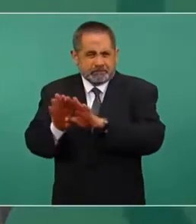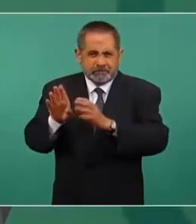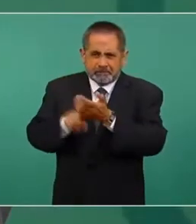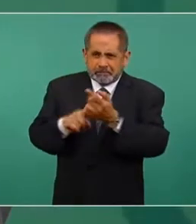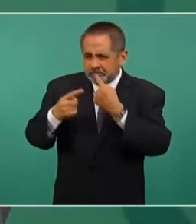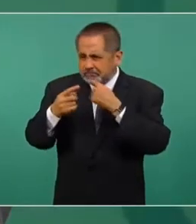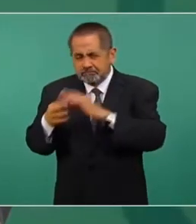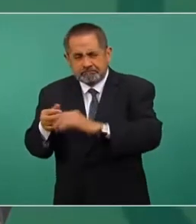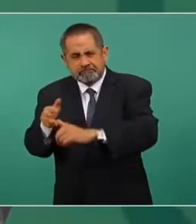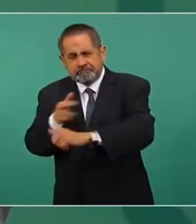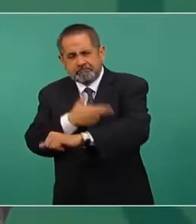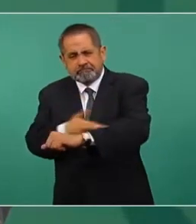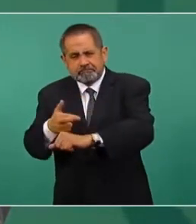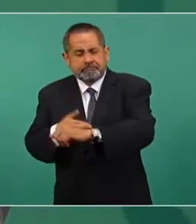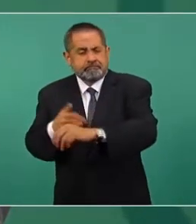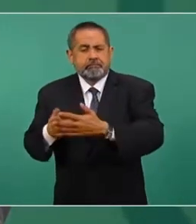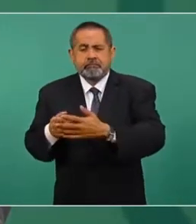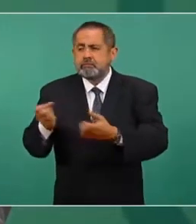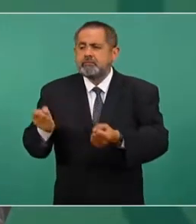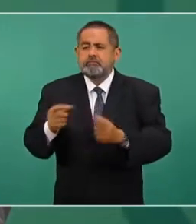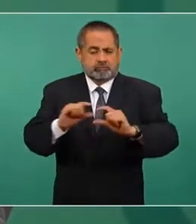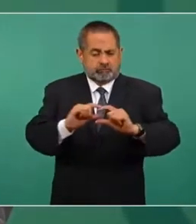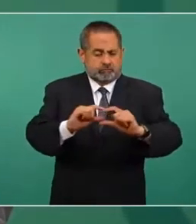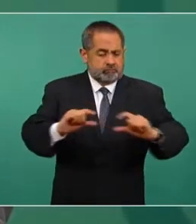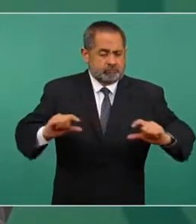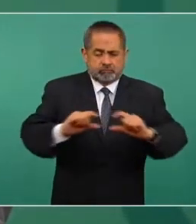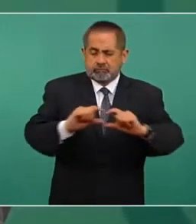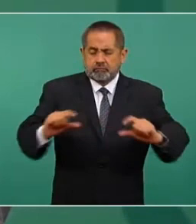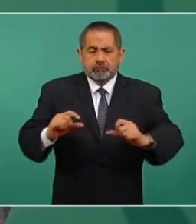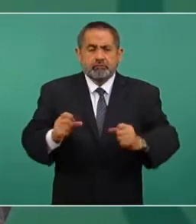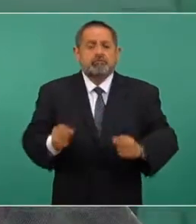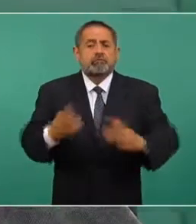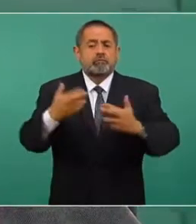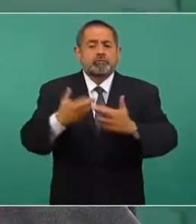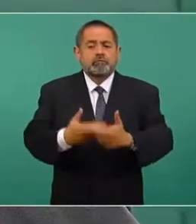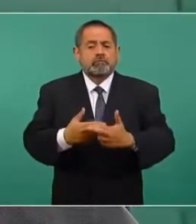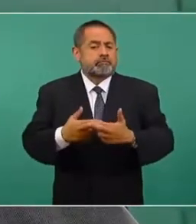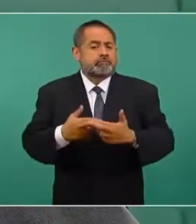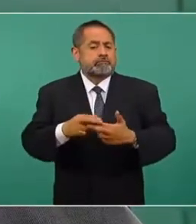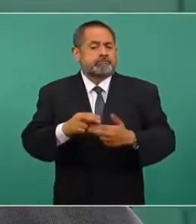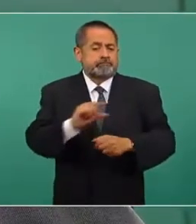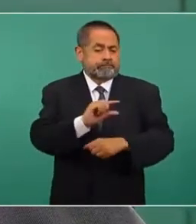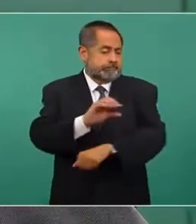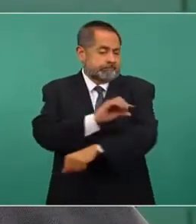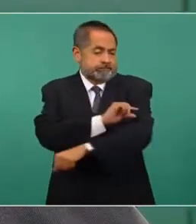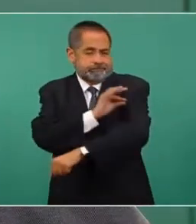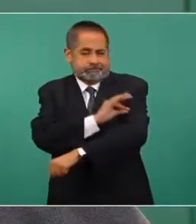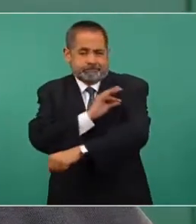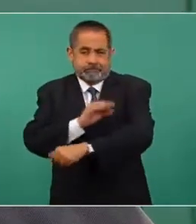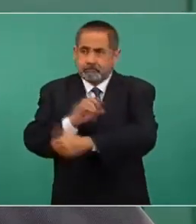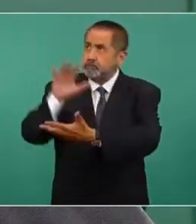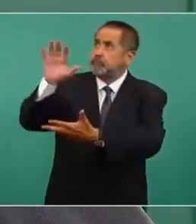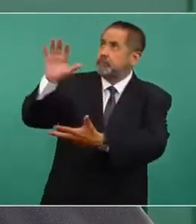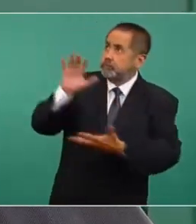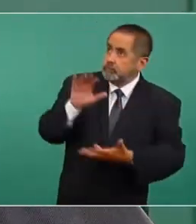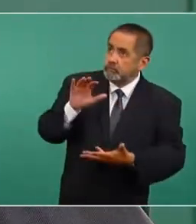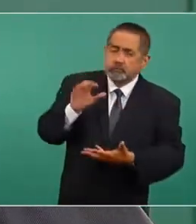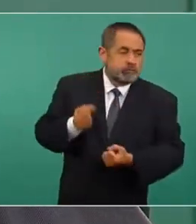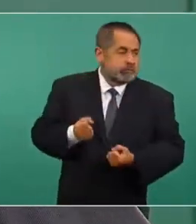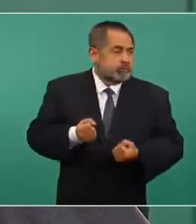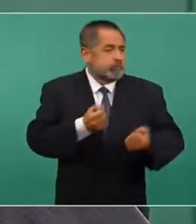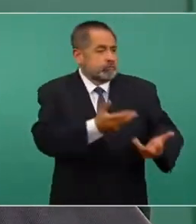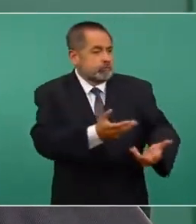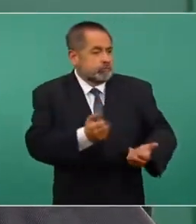las dosis de vacunas que recibimos, las que se